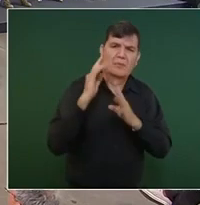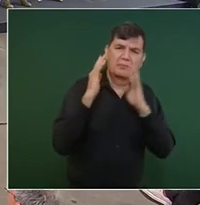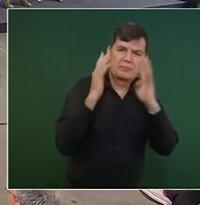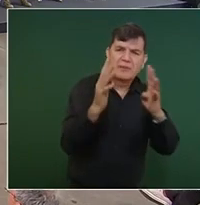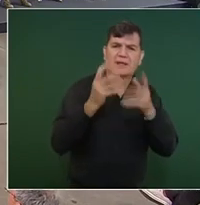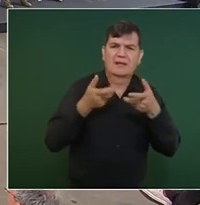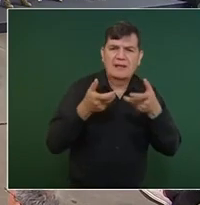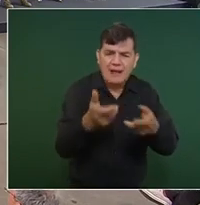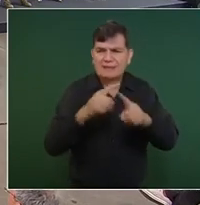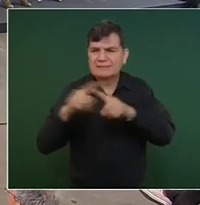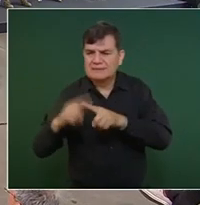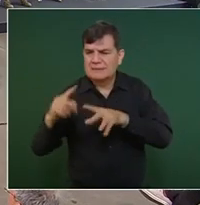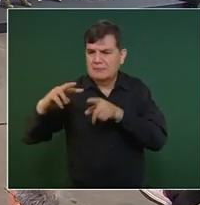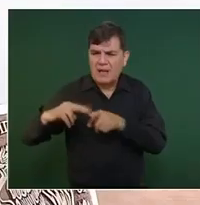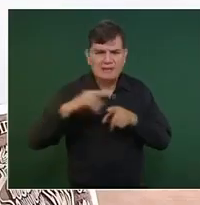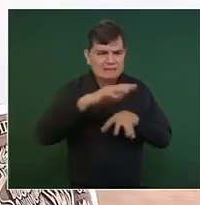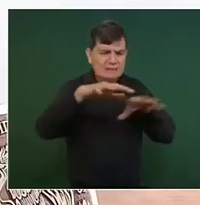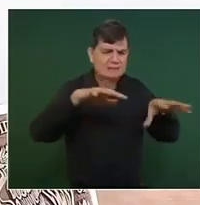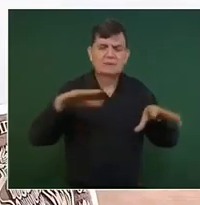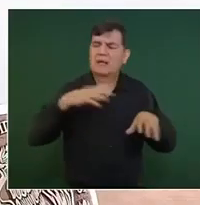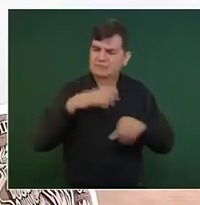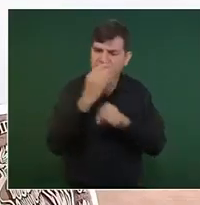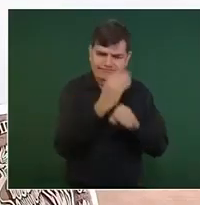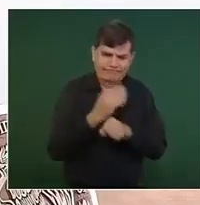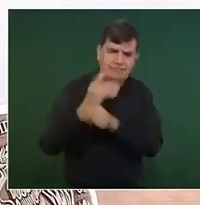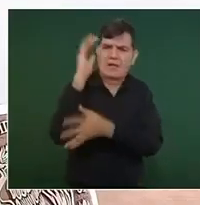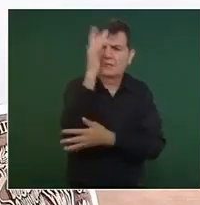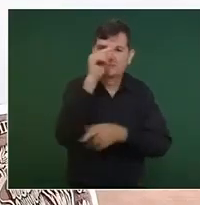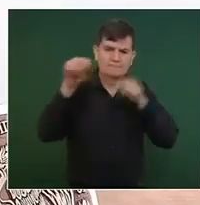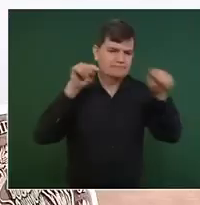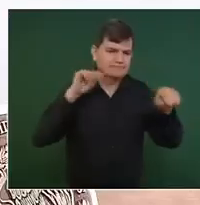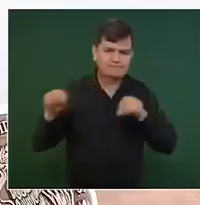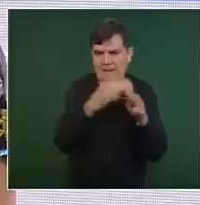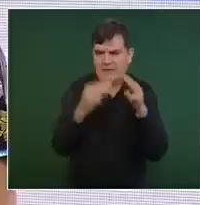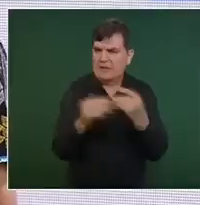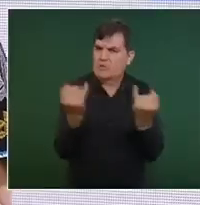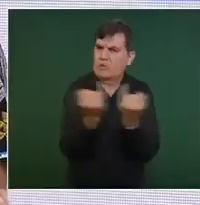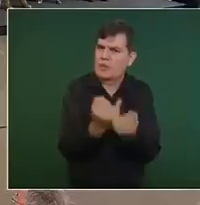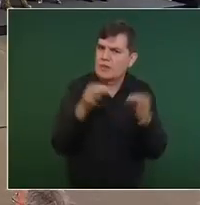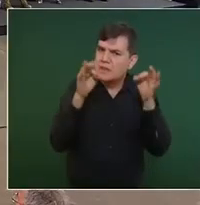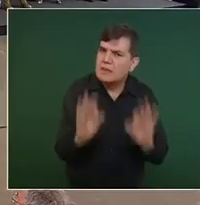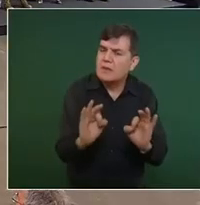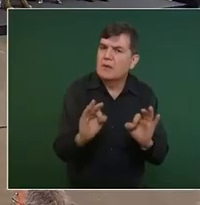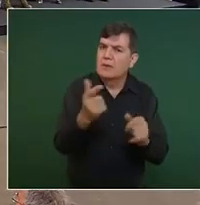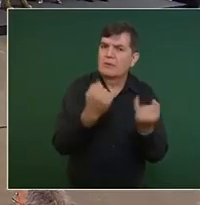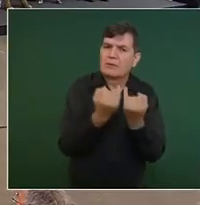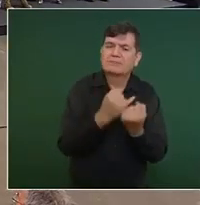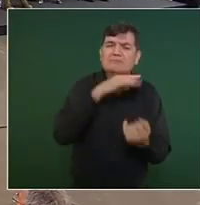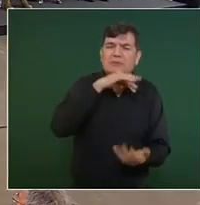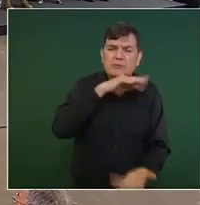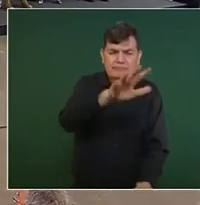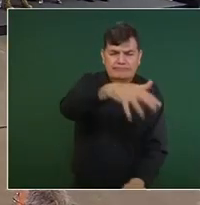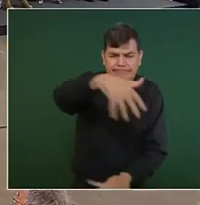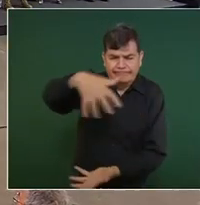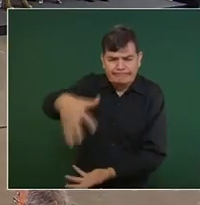públicos, mismas que llegarán a los diferentes puntos del puerto. En cuanto a la recolección de basura,